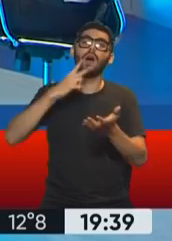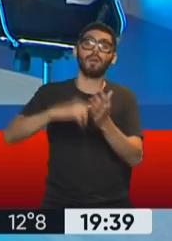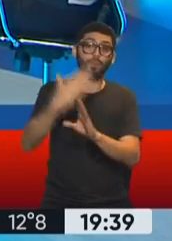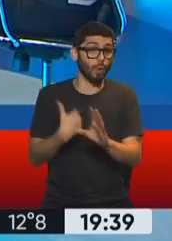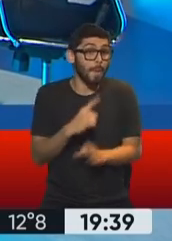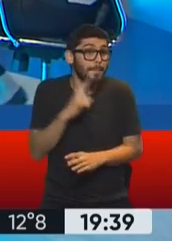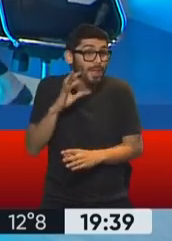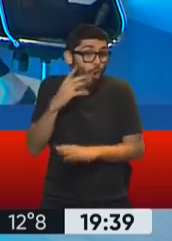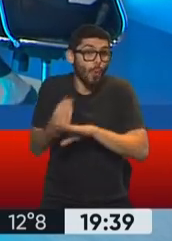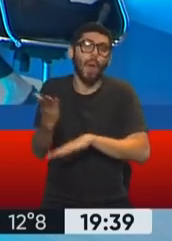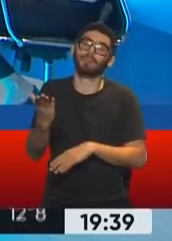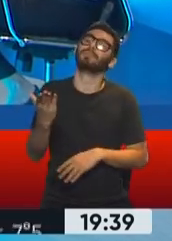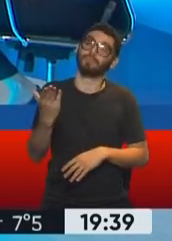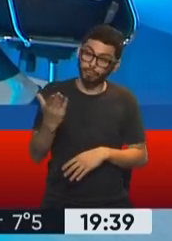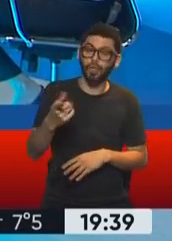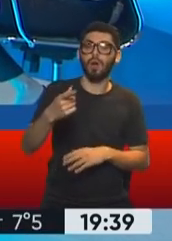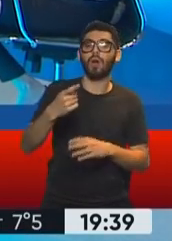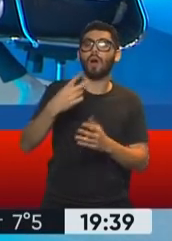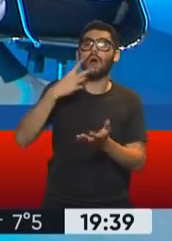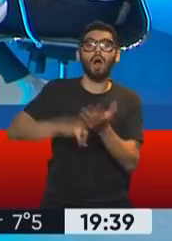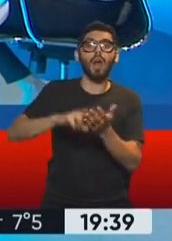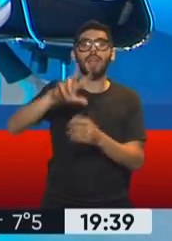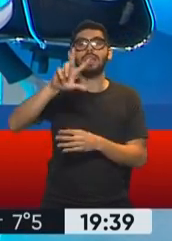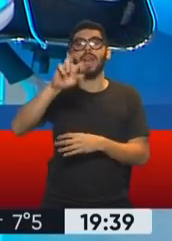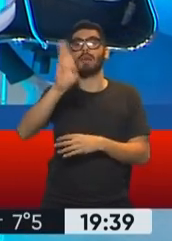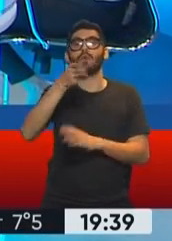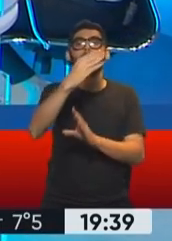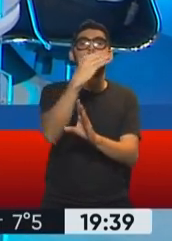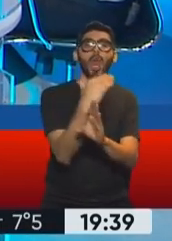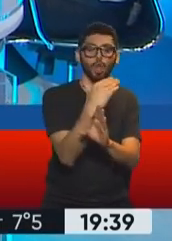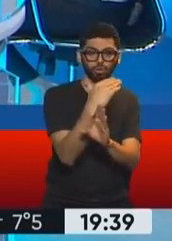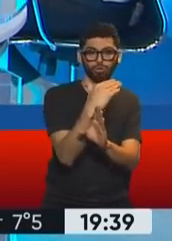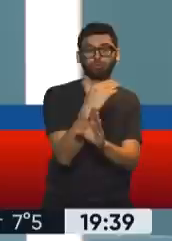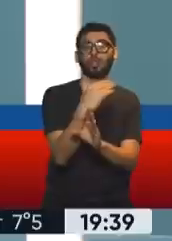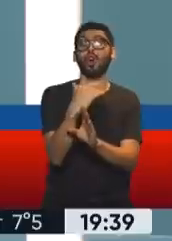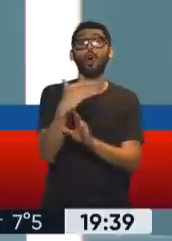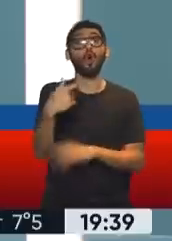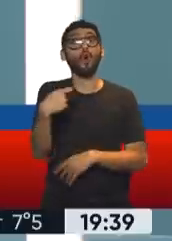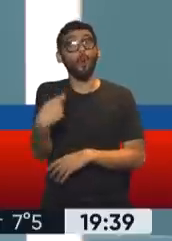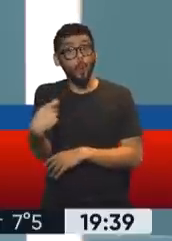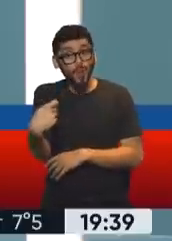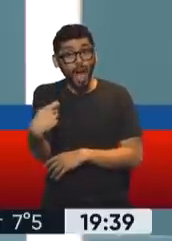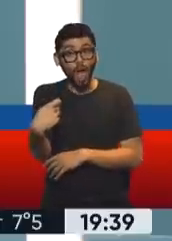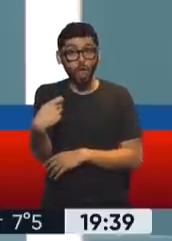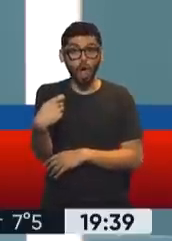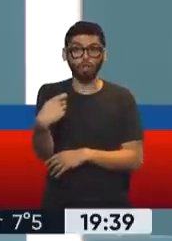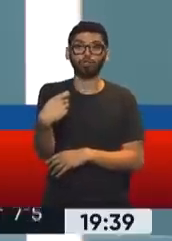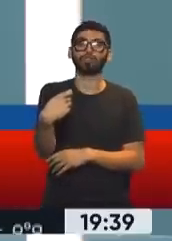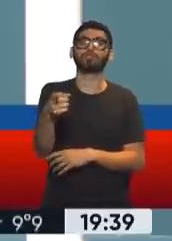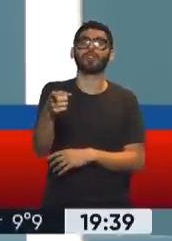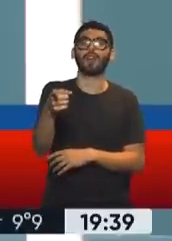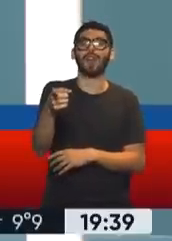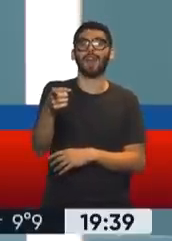% menos en su factura y 50% menos aquellos jubilados y jubiladas que tengan menos de 6